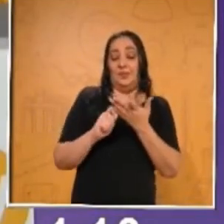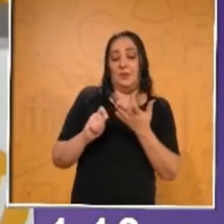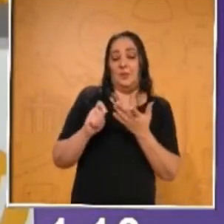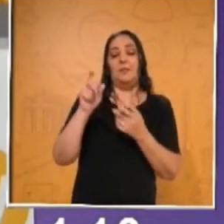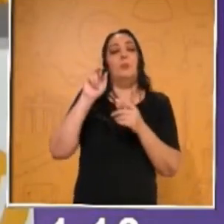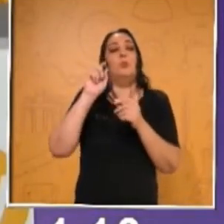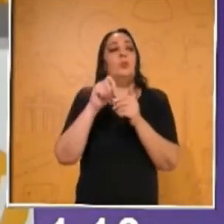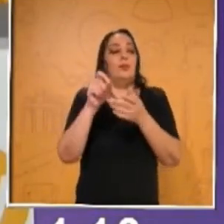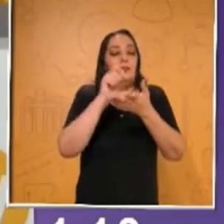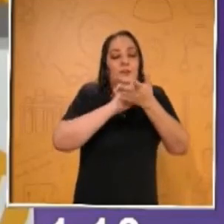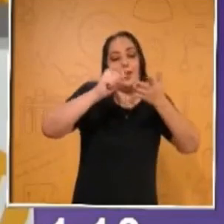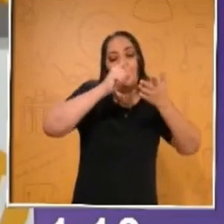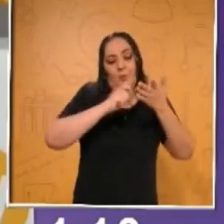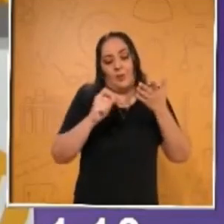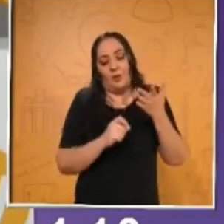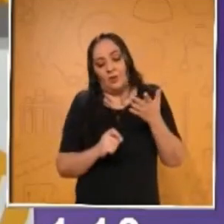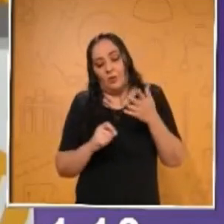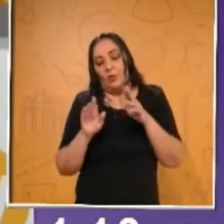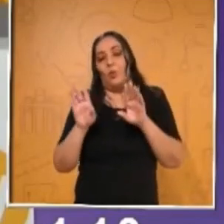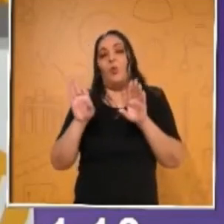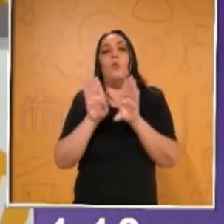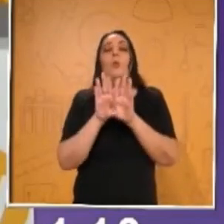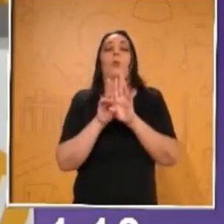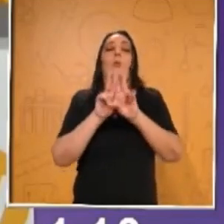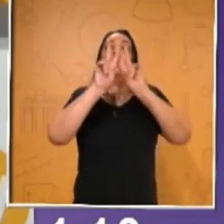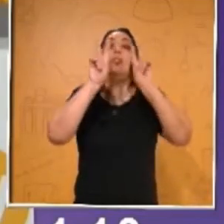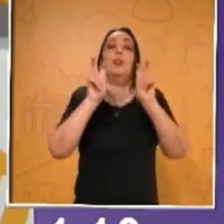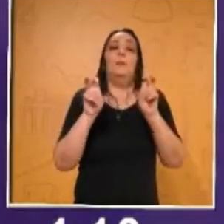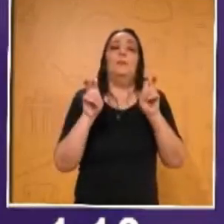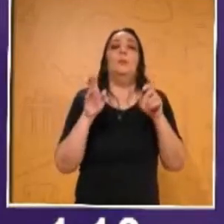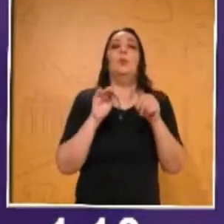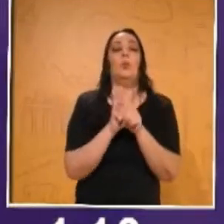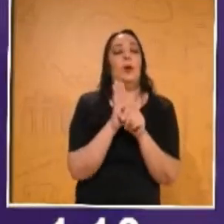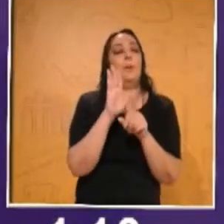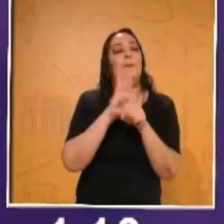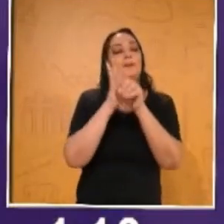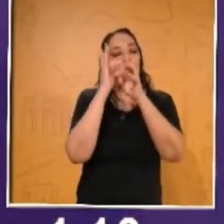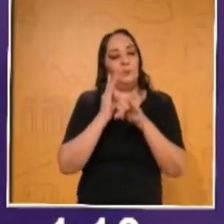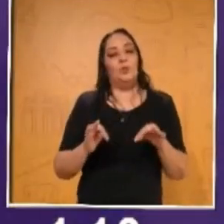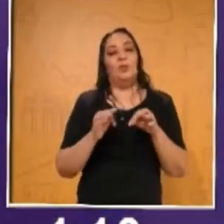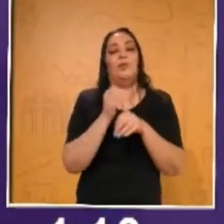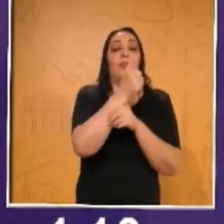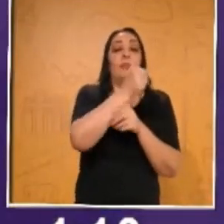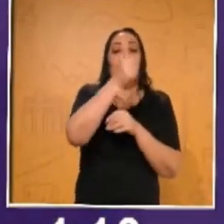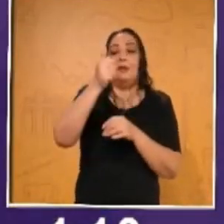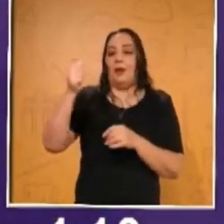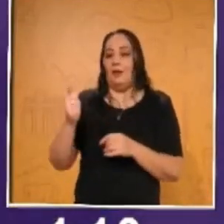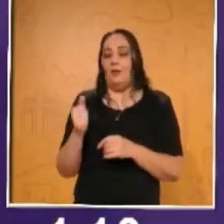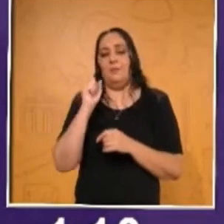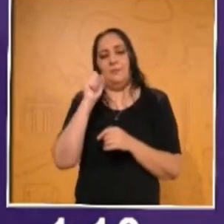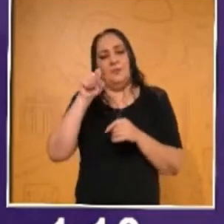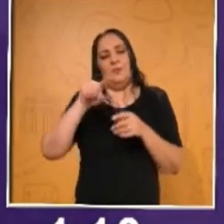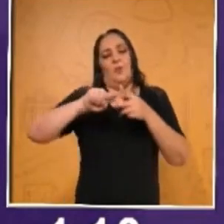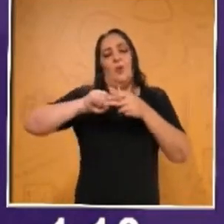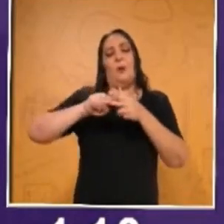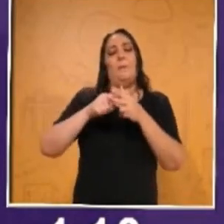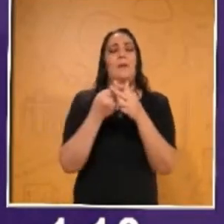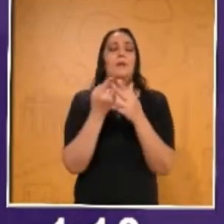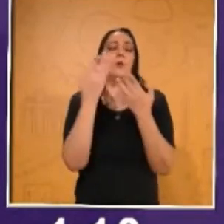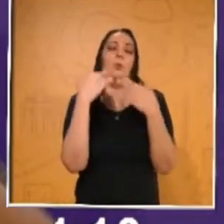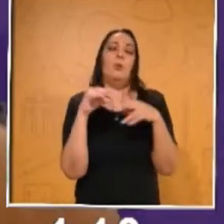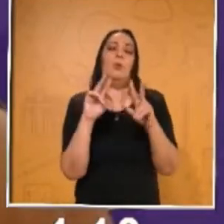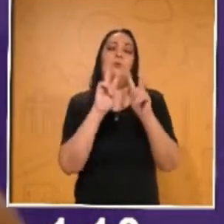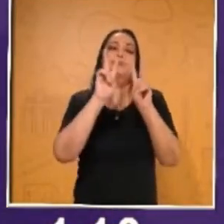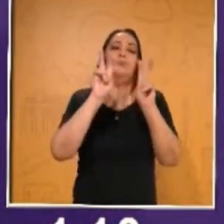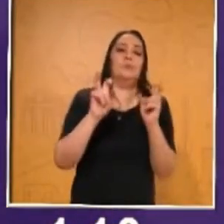secciones temáticas, por el tema principal vaya de cada uno. Dentro de la introducción, pues podrías hablar acerca